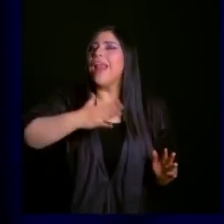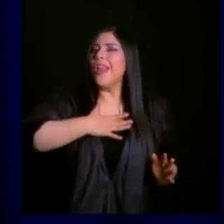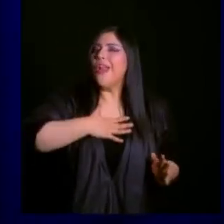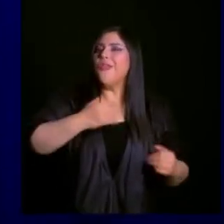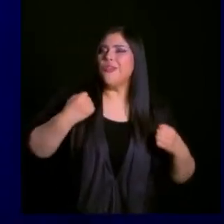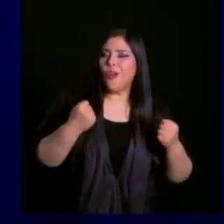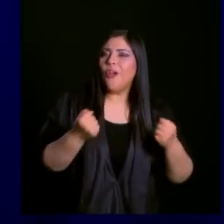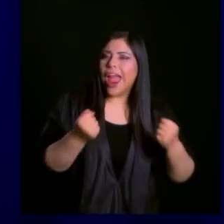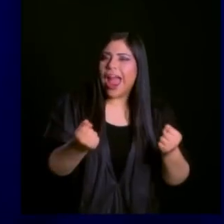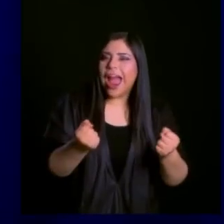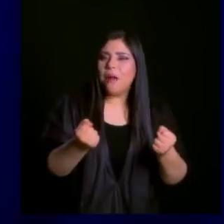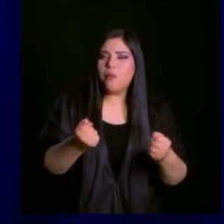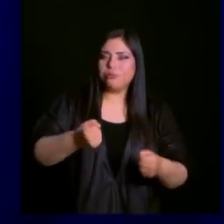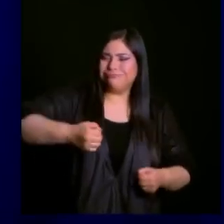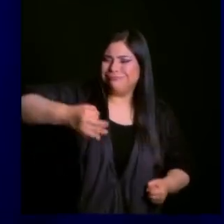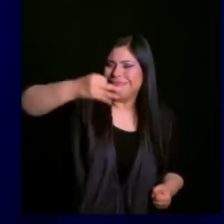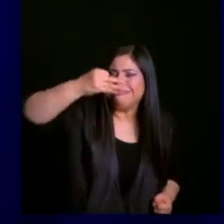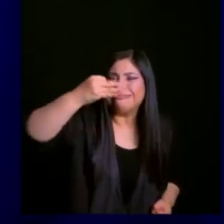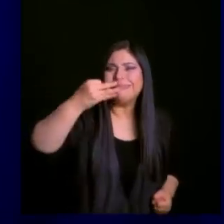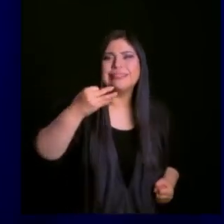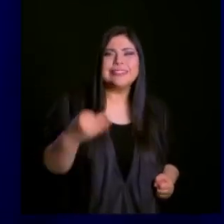hagamos lo mejor posible.